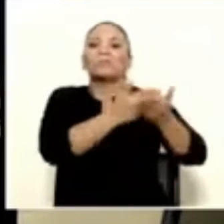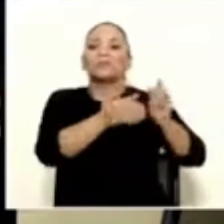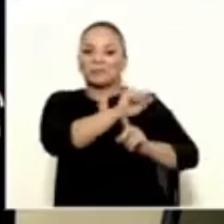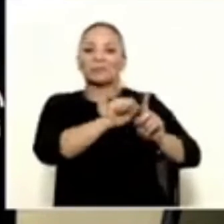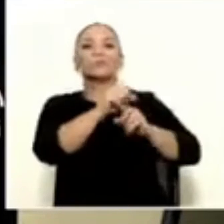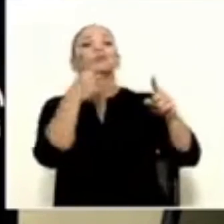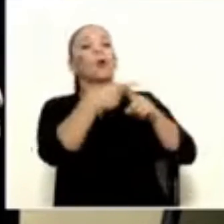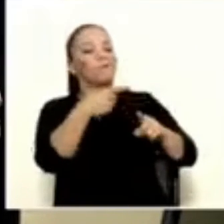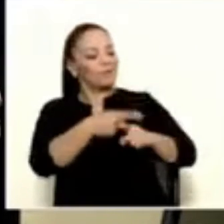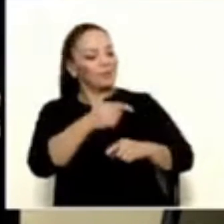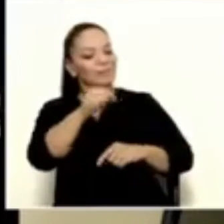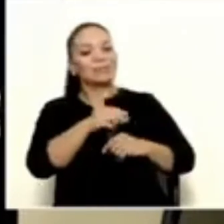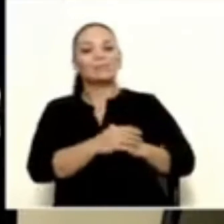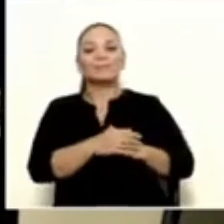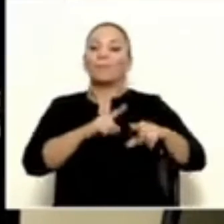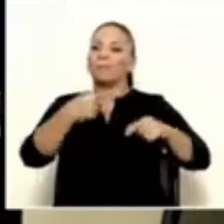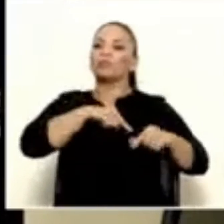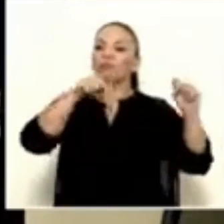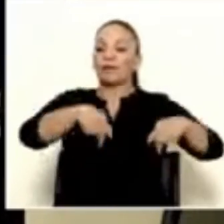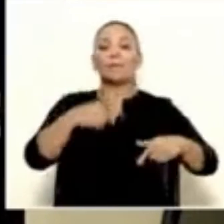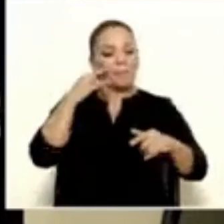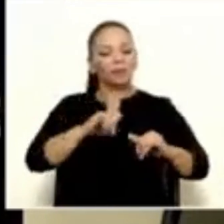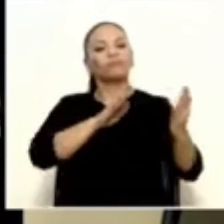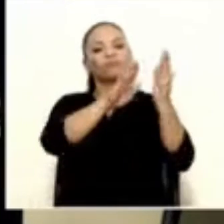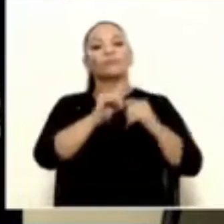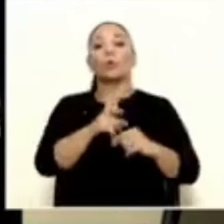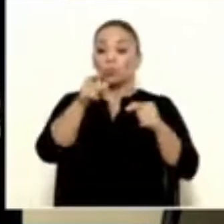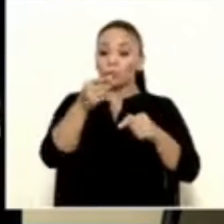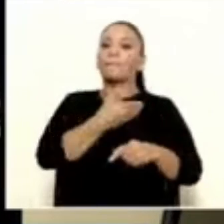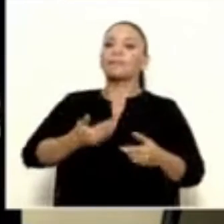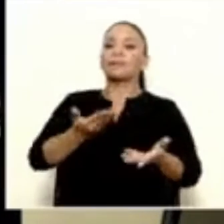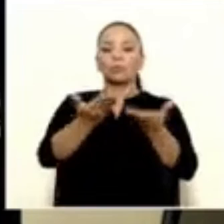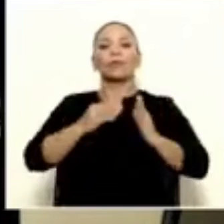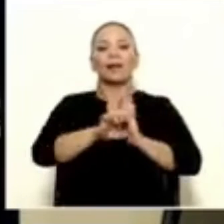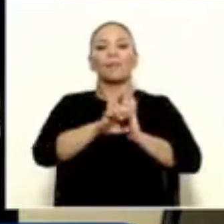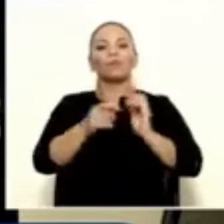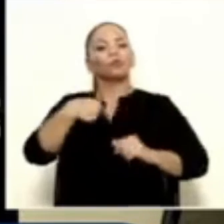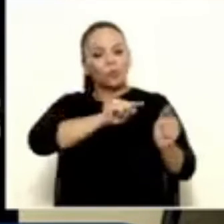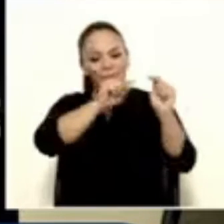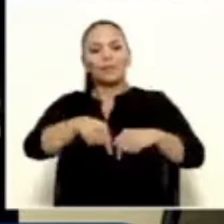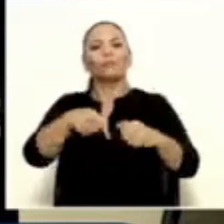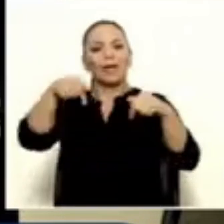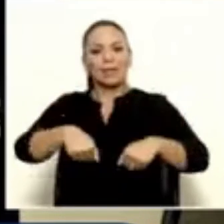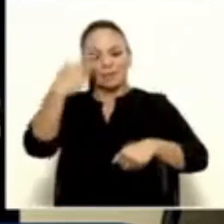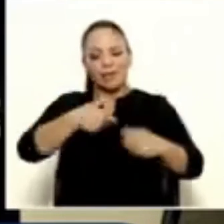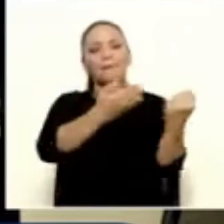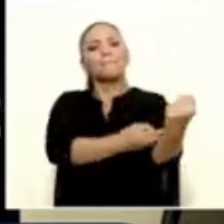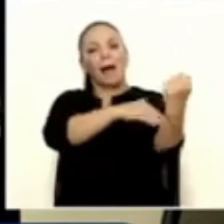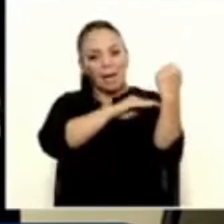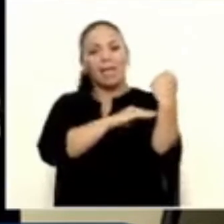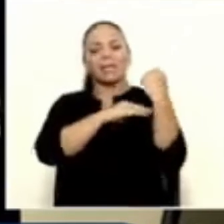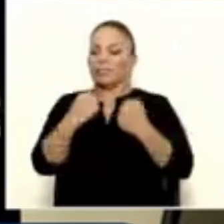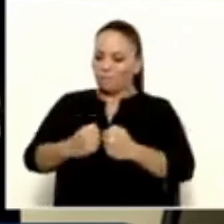conflictivas, pero para eso estamos aquí y para eso usted nos da el ejemplo de que vinimos a ser valientes y fuertes